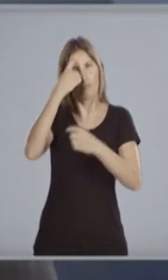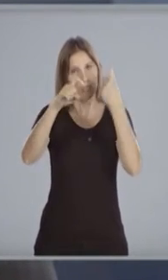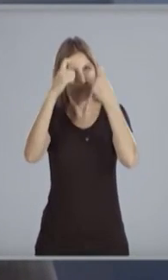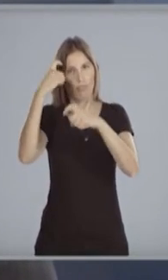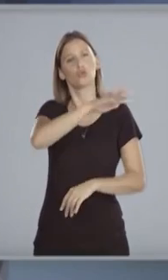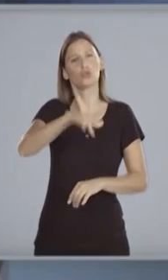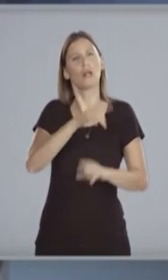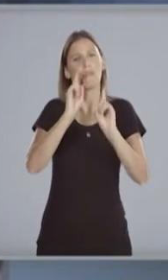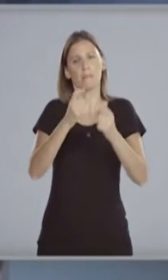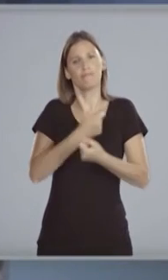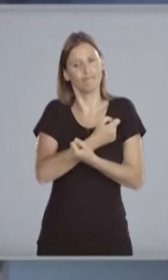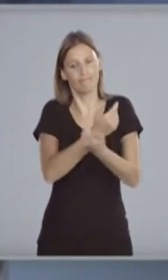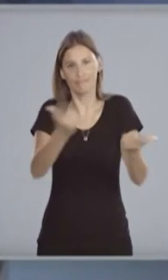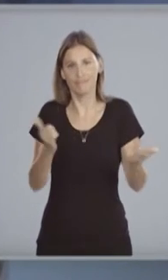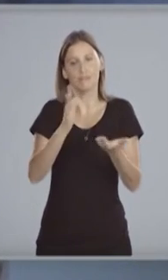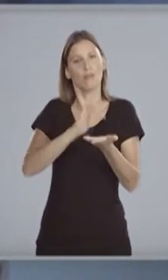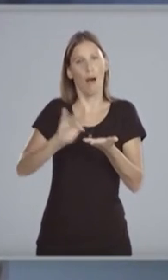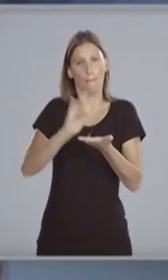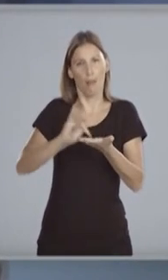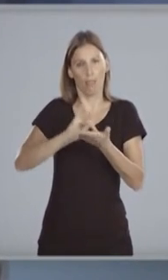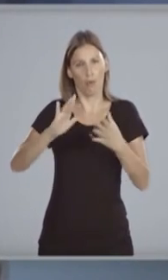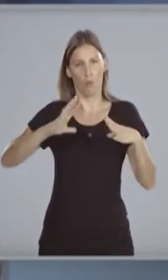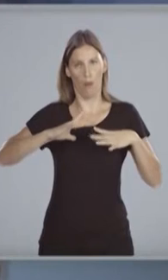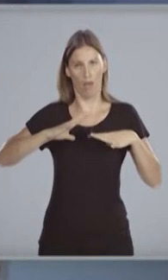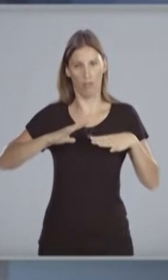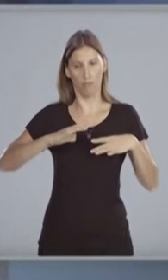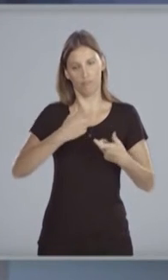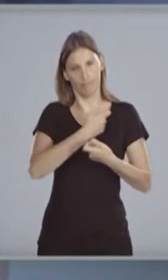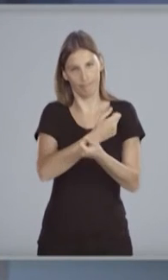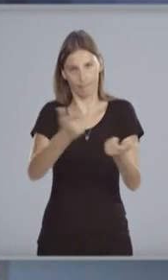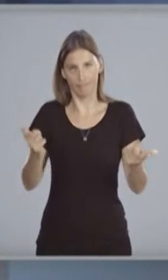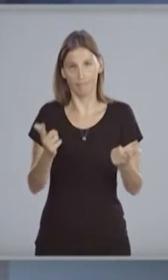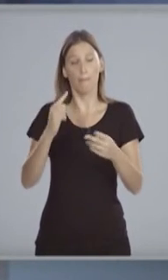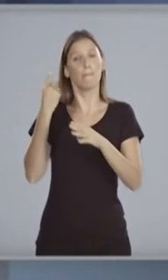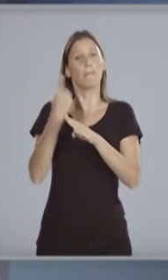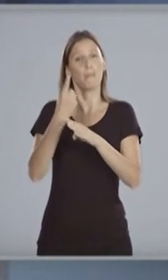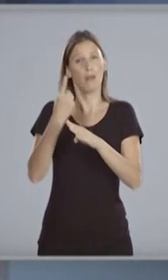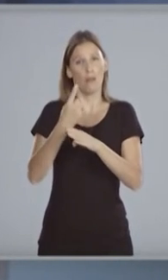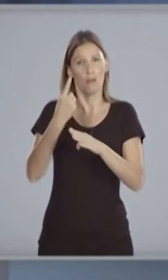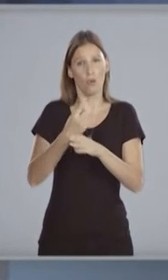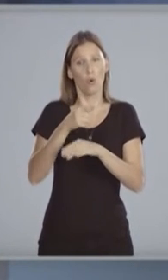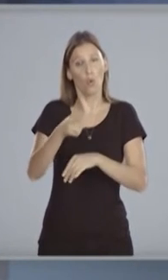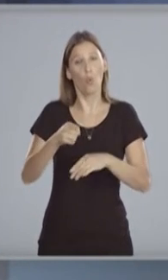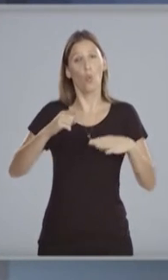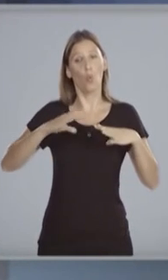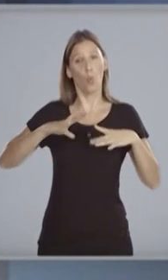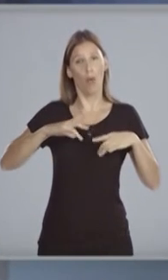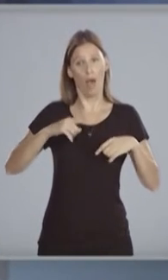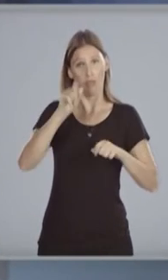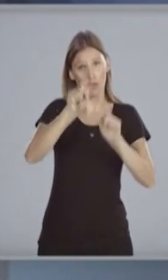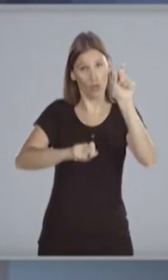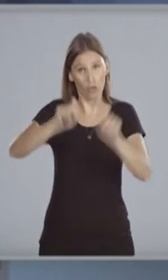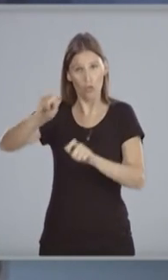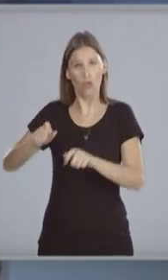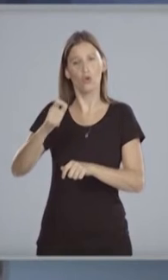y otras formas de corrupción. En primer lugar, los jubilados que